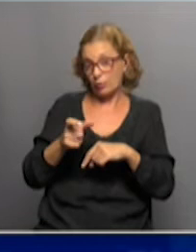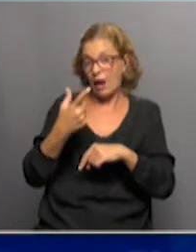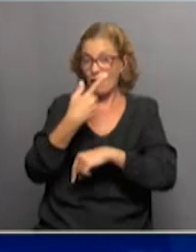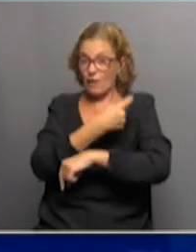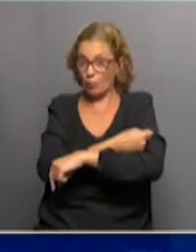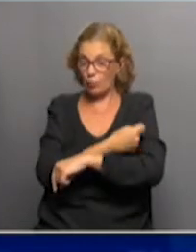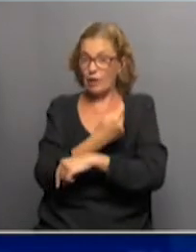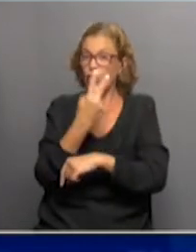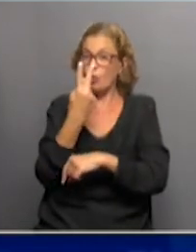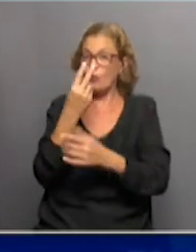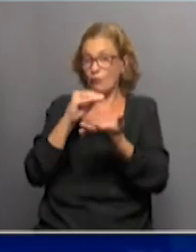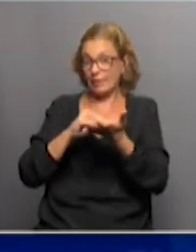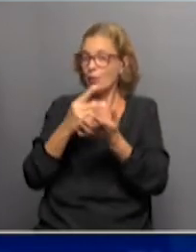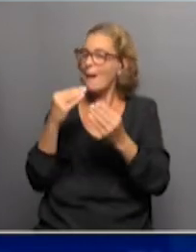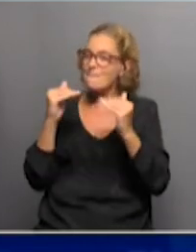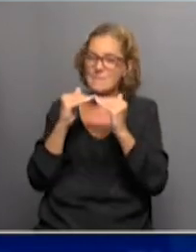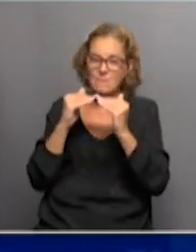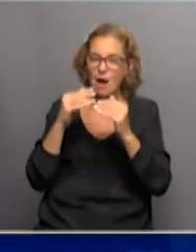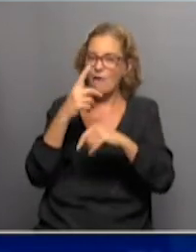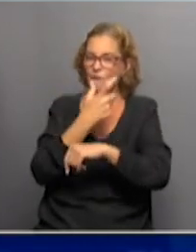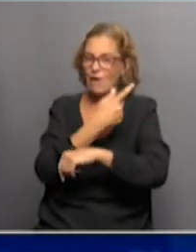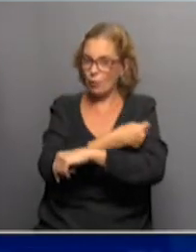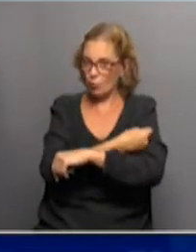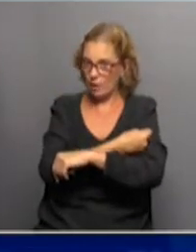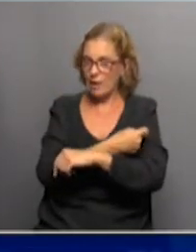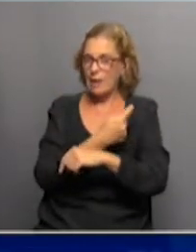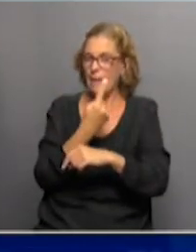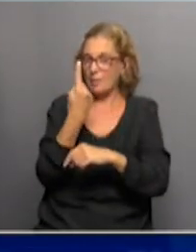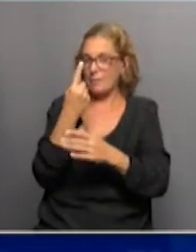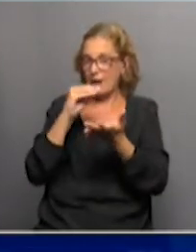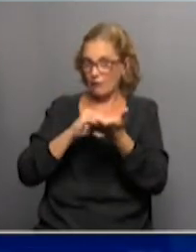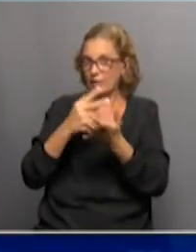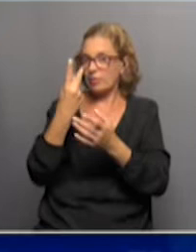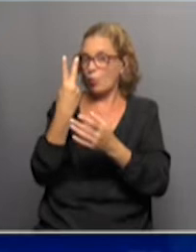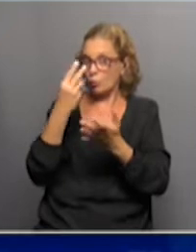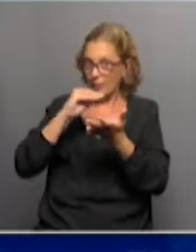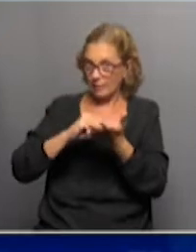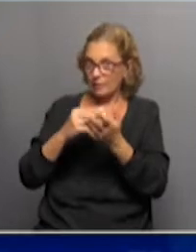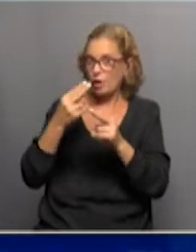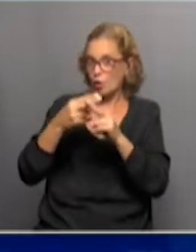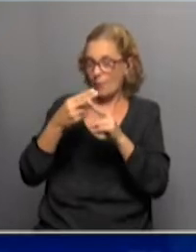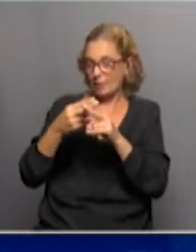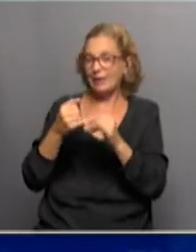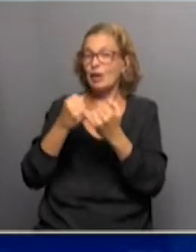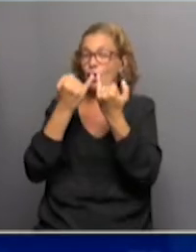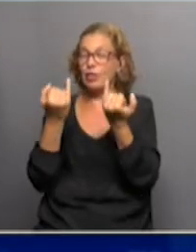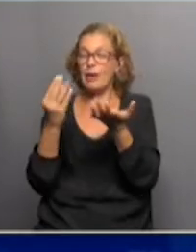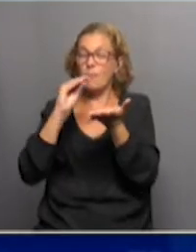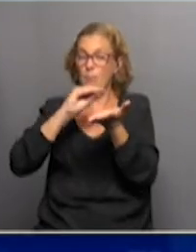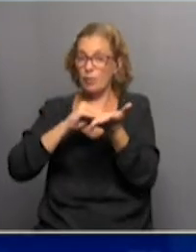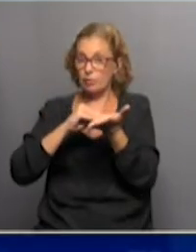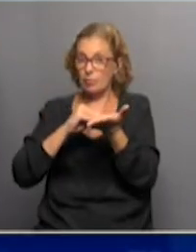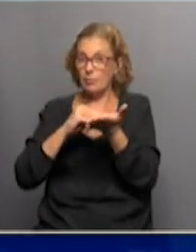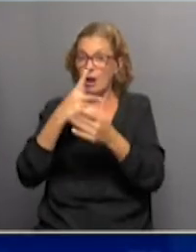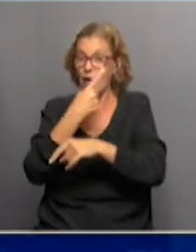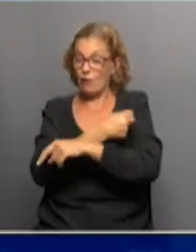se vacune con la misma vacuna en su primera dosis y en su segunda dosis y en los días establecidos para cada